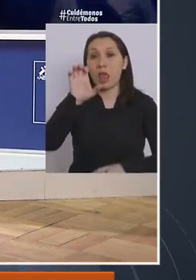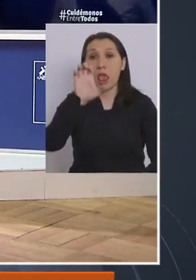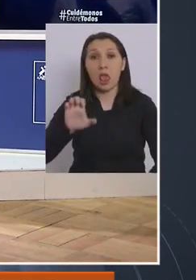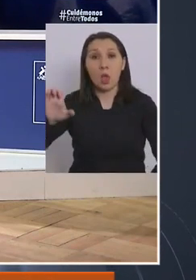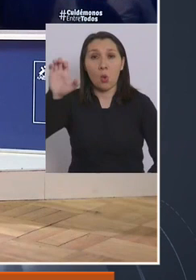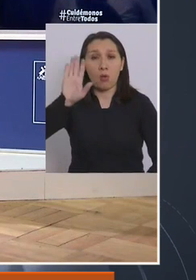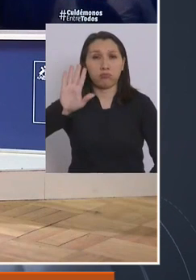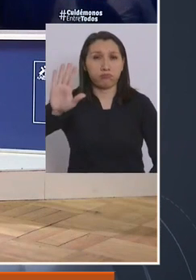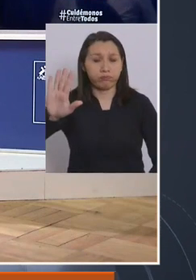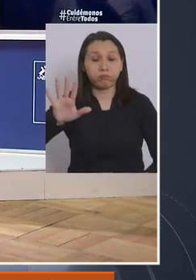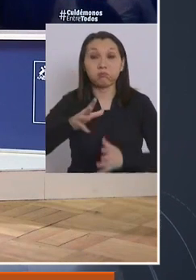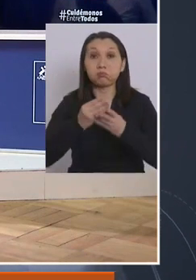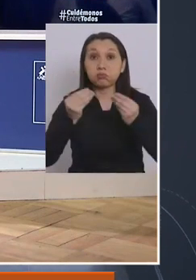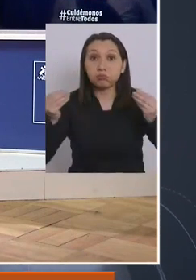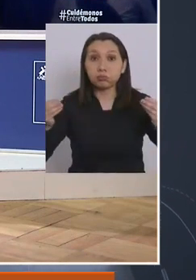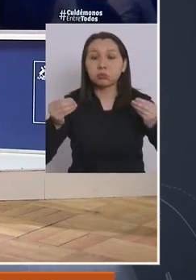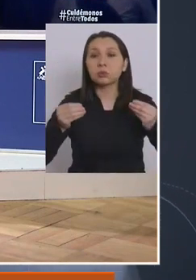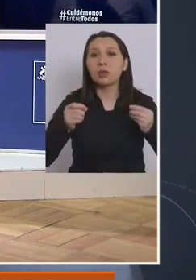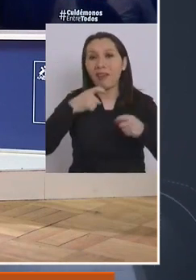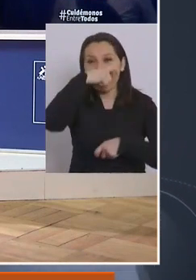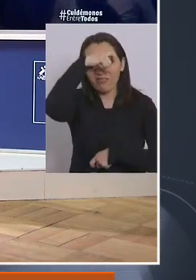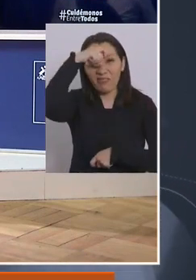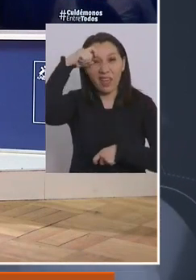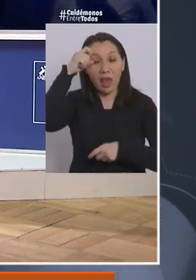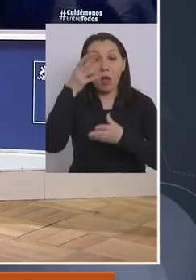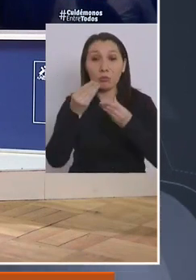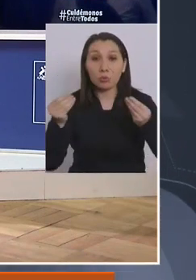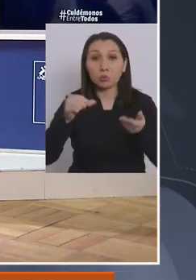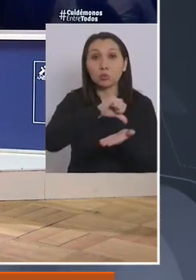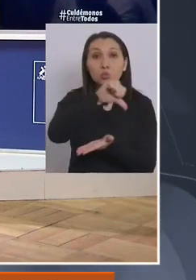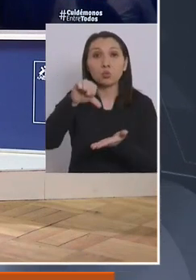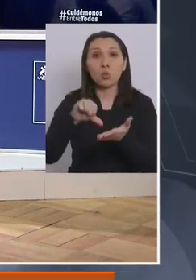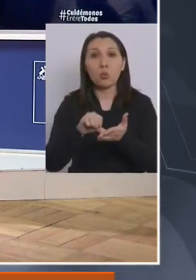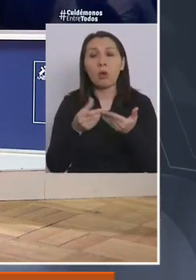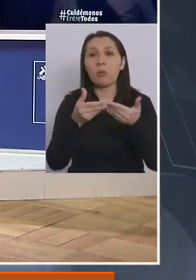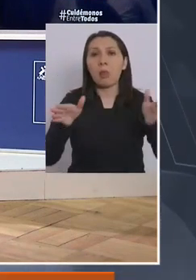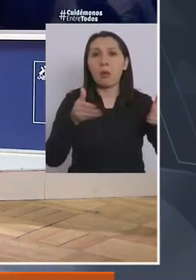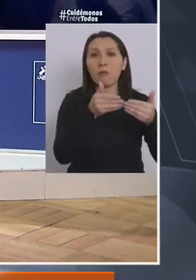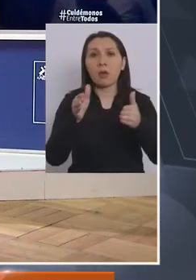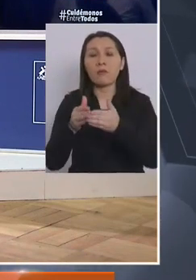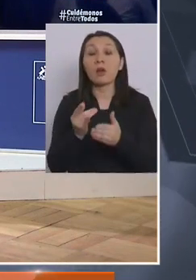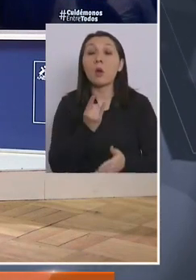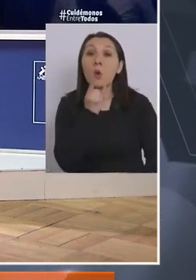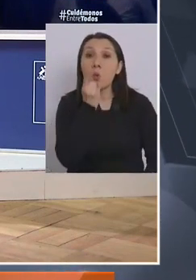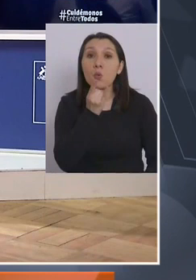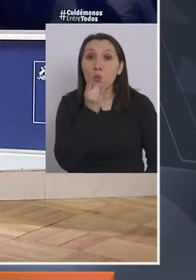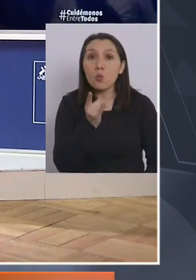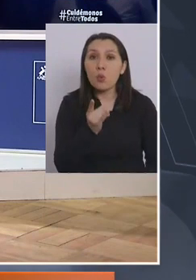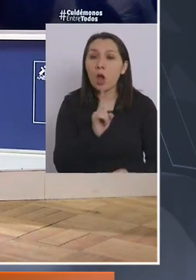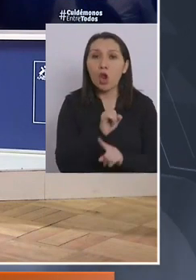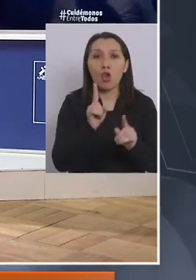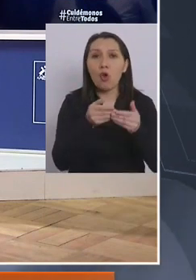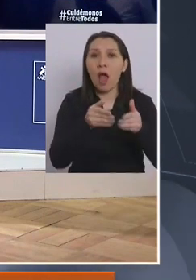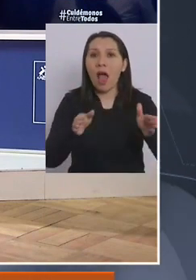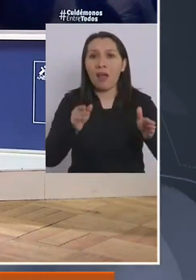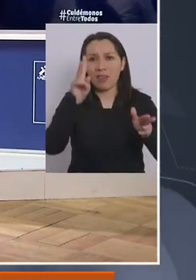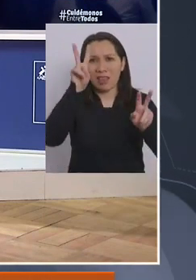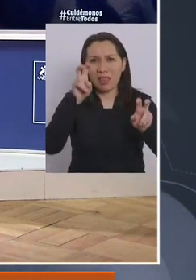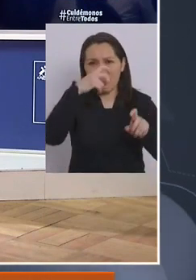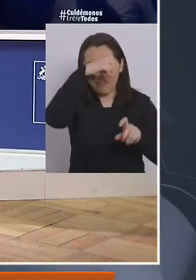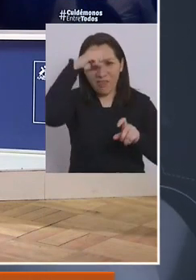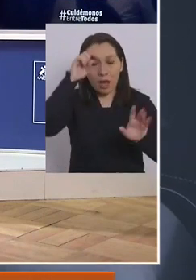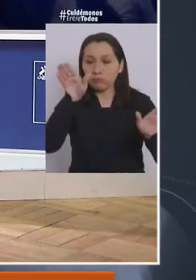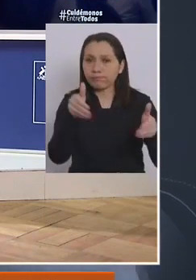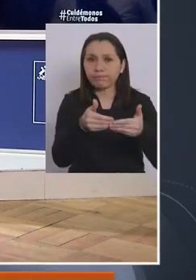raíz de que en gran parte de la temporada de verano muchas ciudades estuvieron abiertas. Uruguay no abrirá las fronteras en temporada de